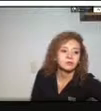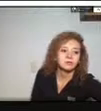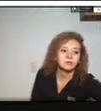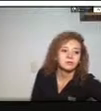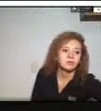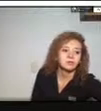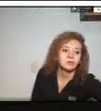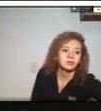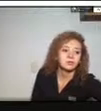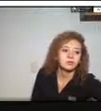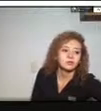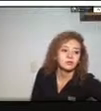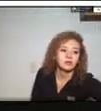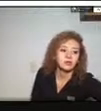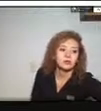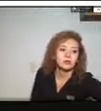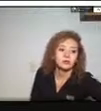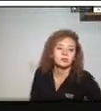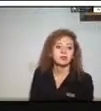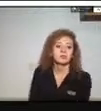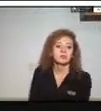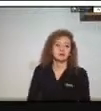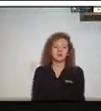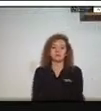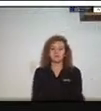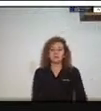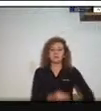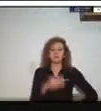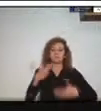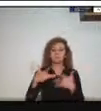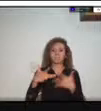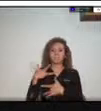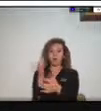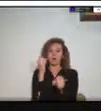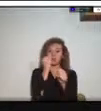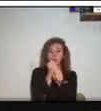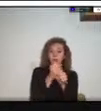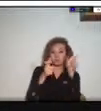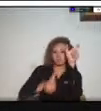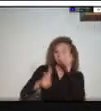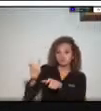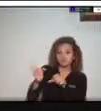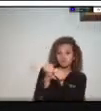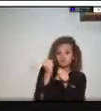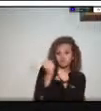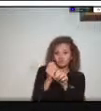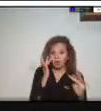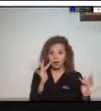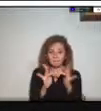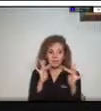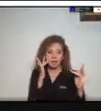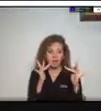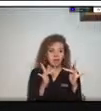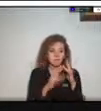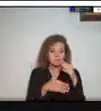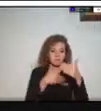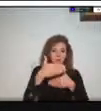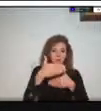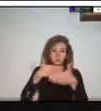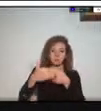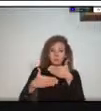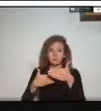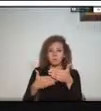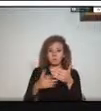disponibilidad de personal y poder nosotros llegar a atender realmente las necesidades que nos están